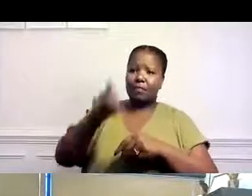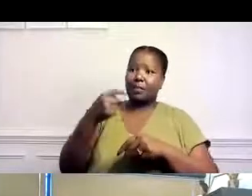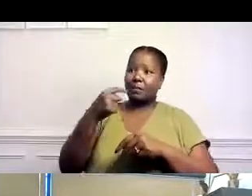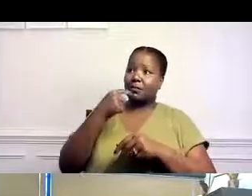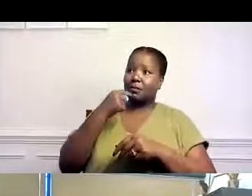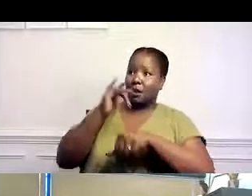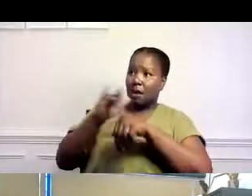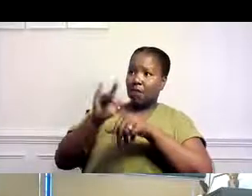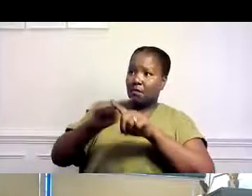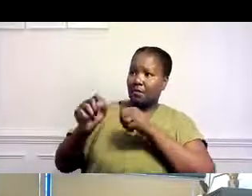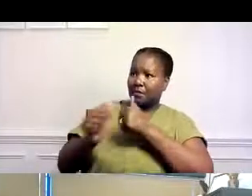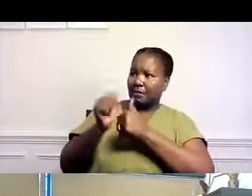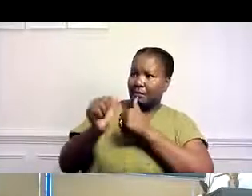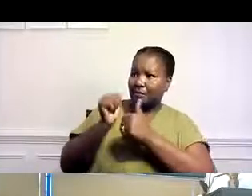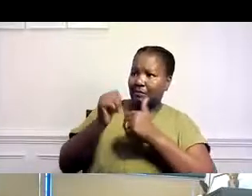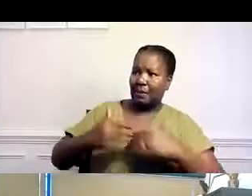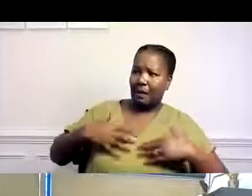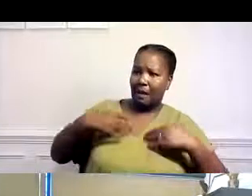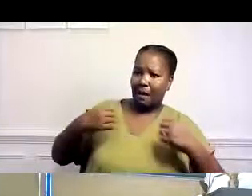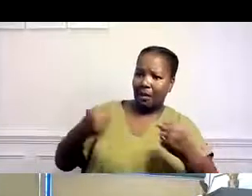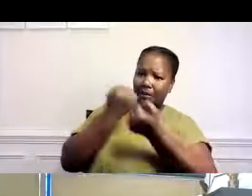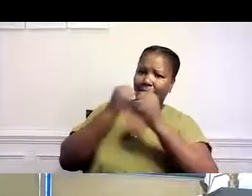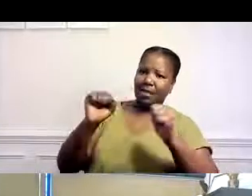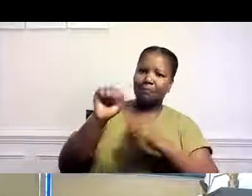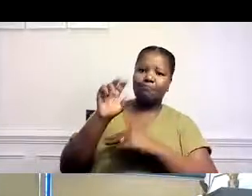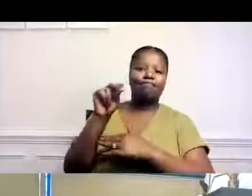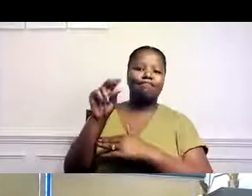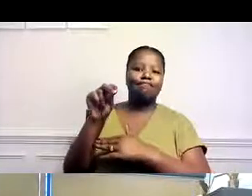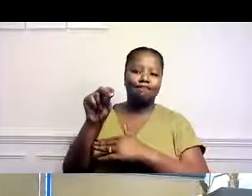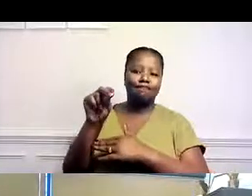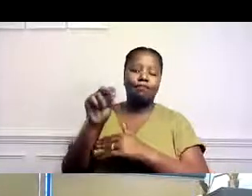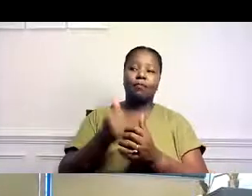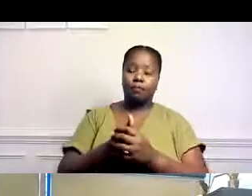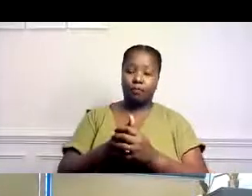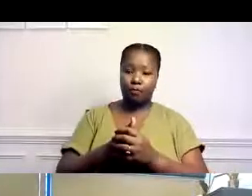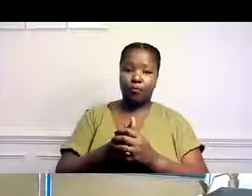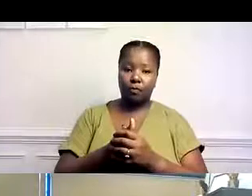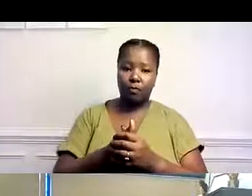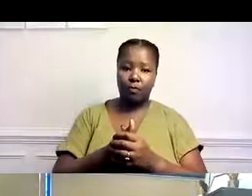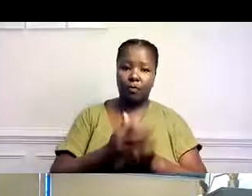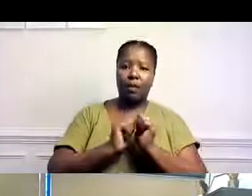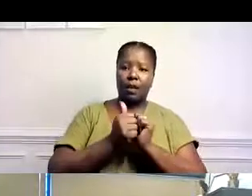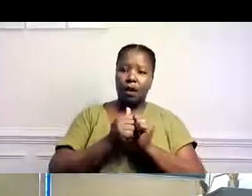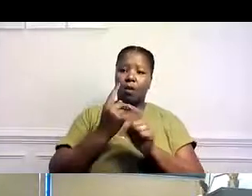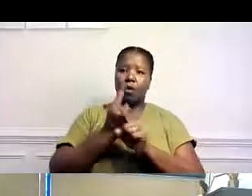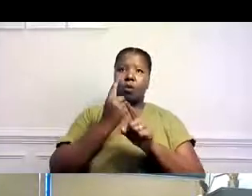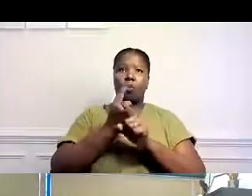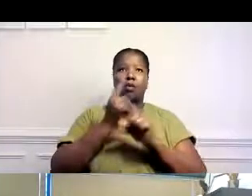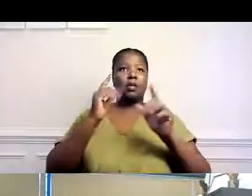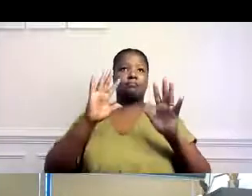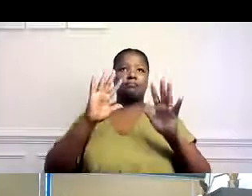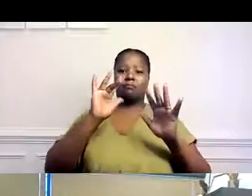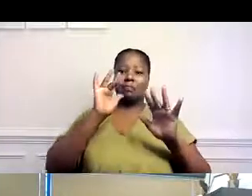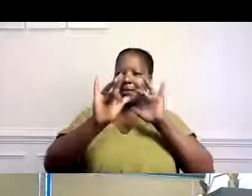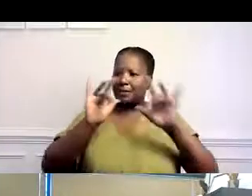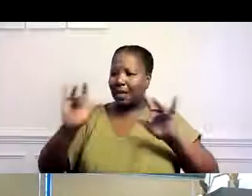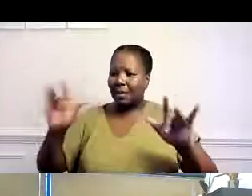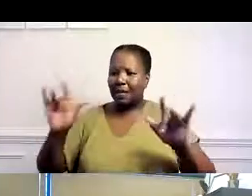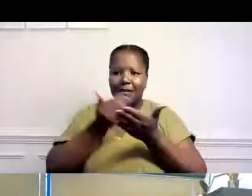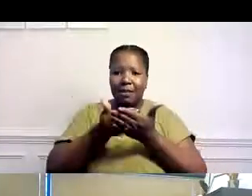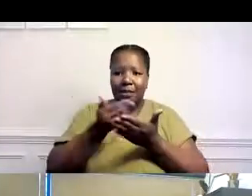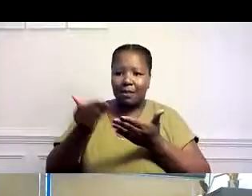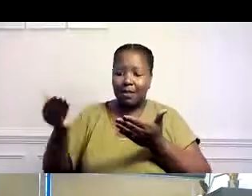queremos tomar esa cautela. ¿Cómo podemos asegurarnos que la escena o la situación esté